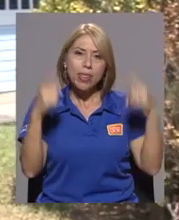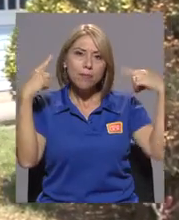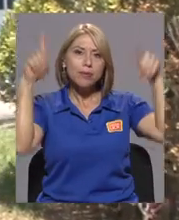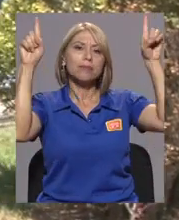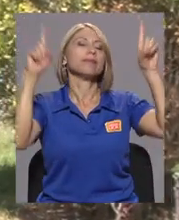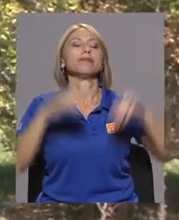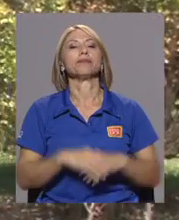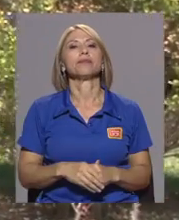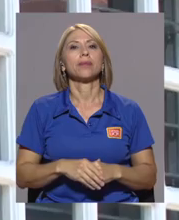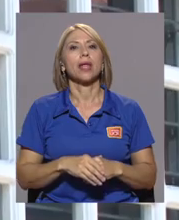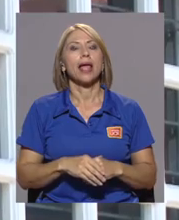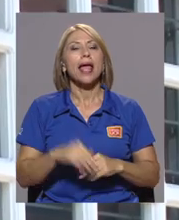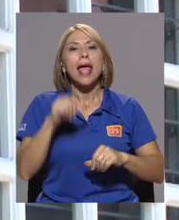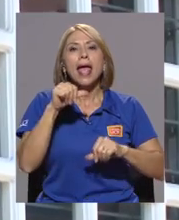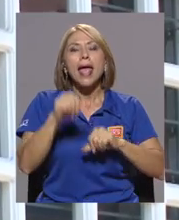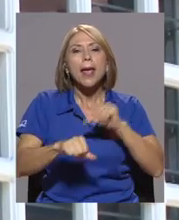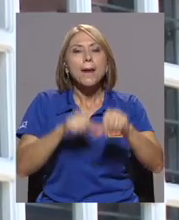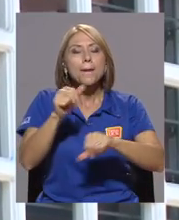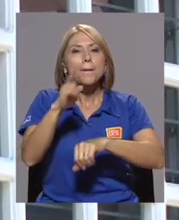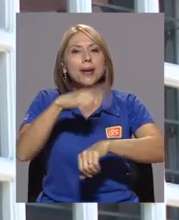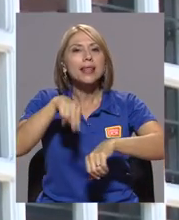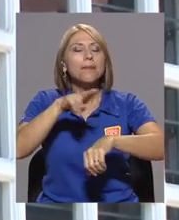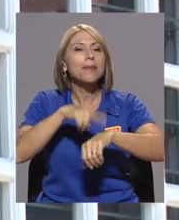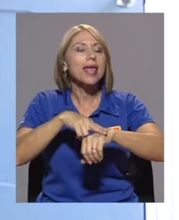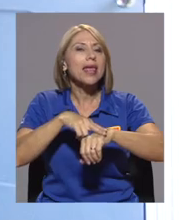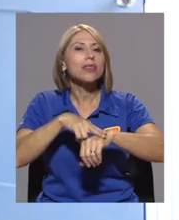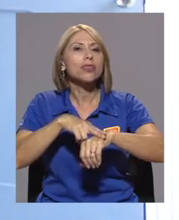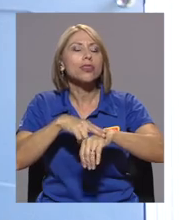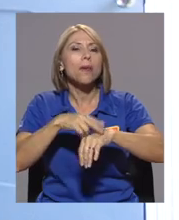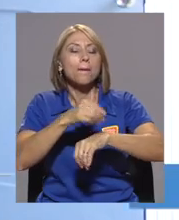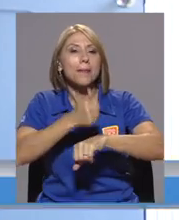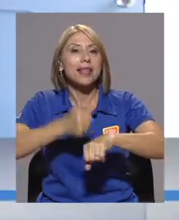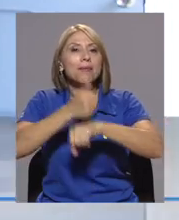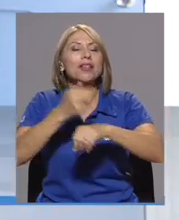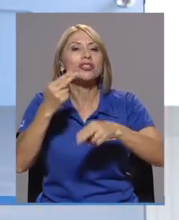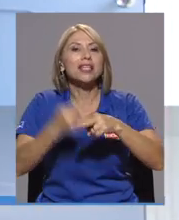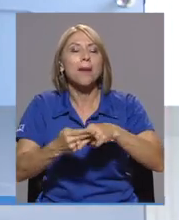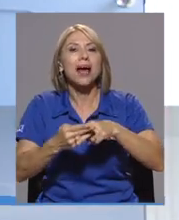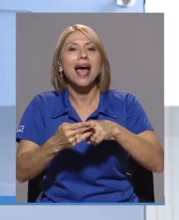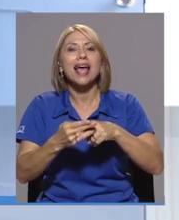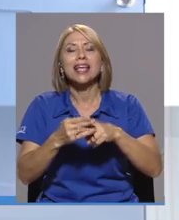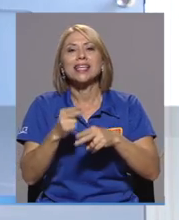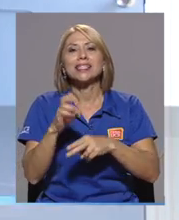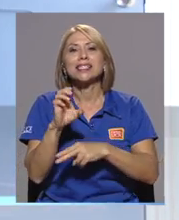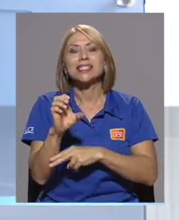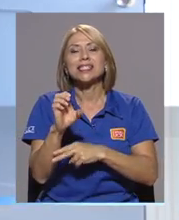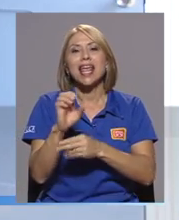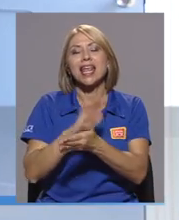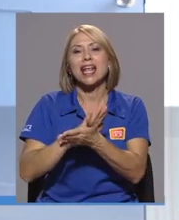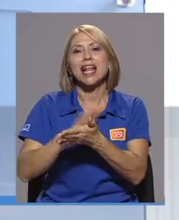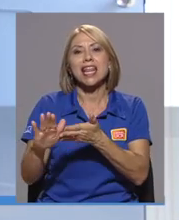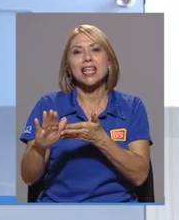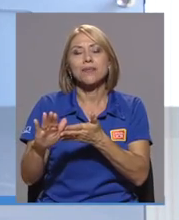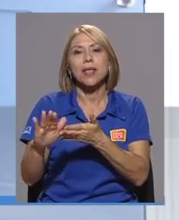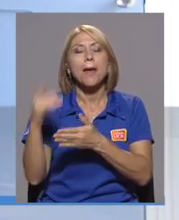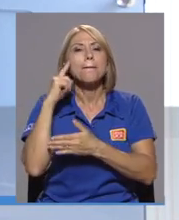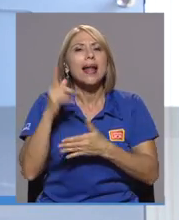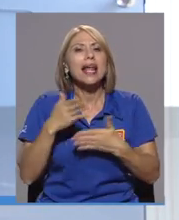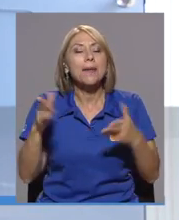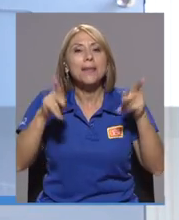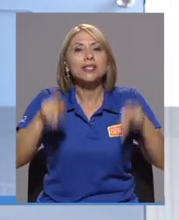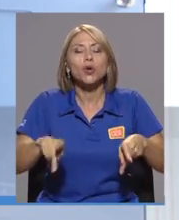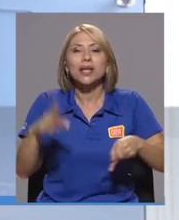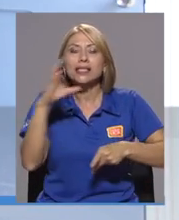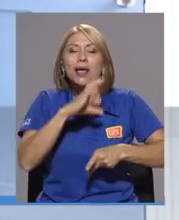realidad. Mi emprendimiento se llama ZenClean y es una plataforma para que las personas que buscan los servicios de limpieza